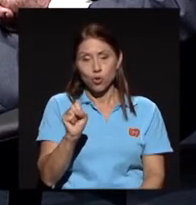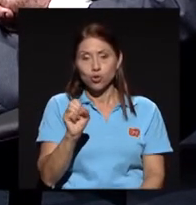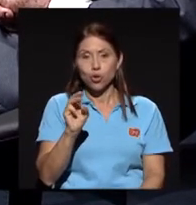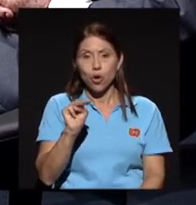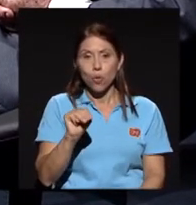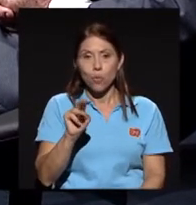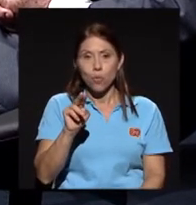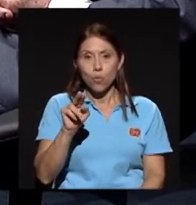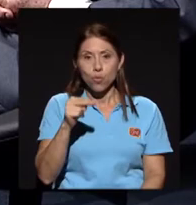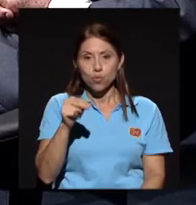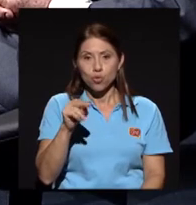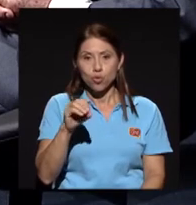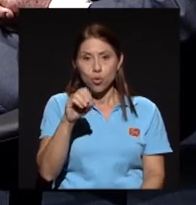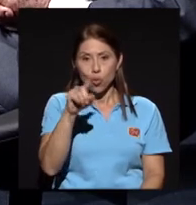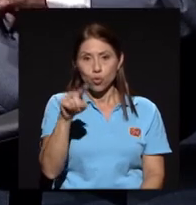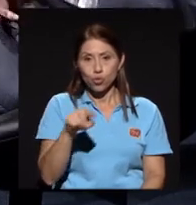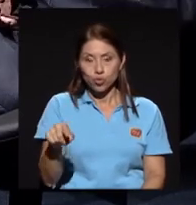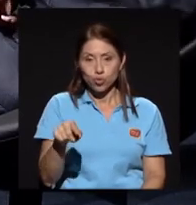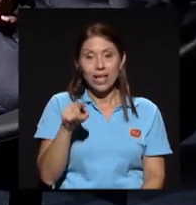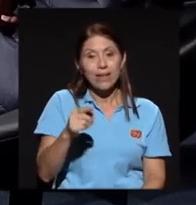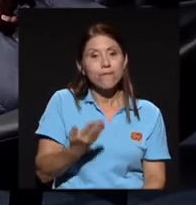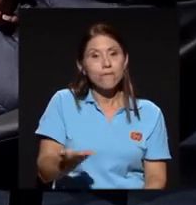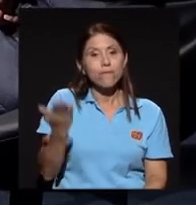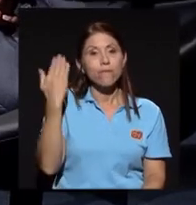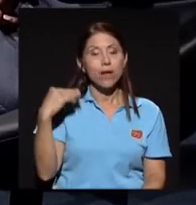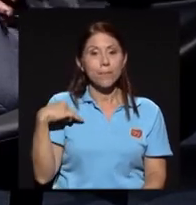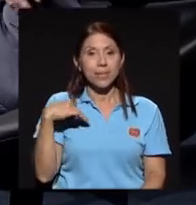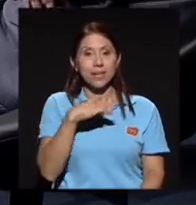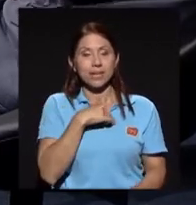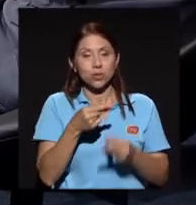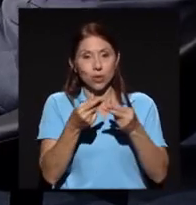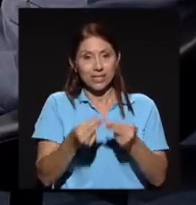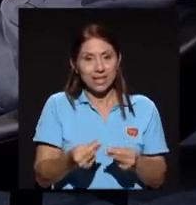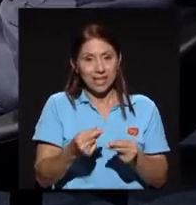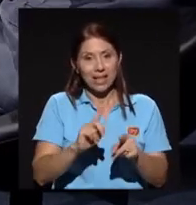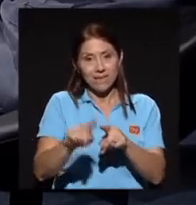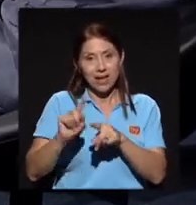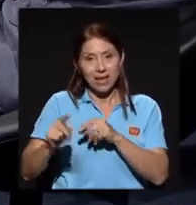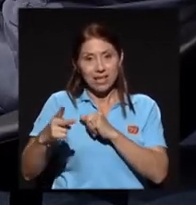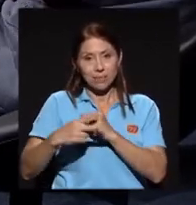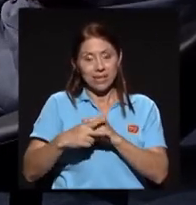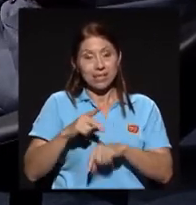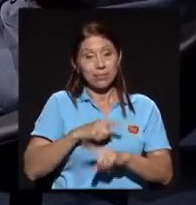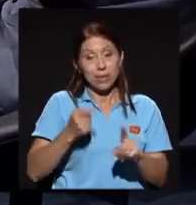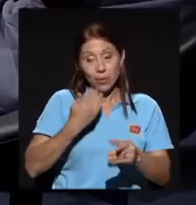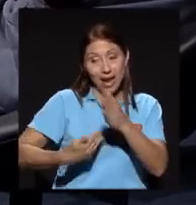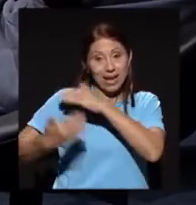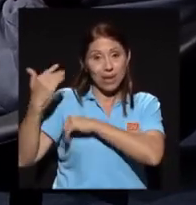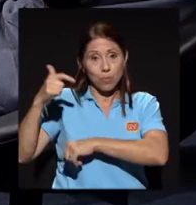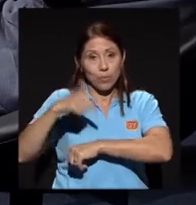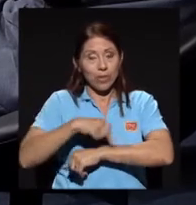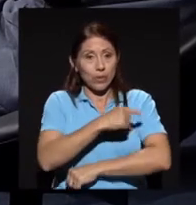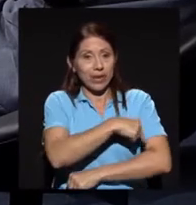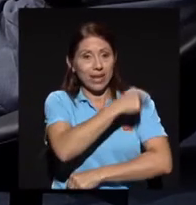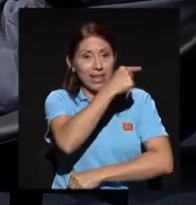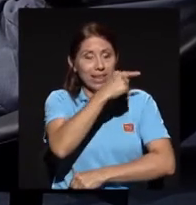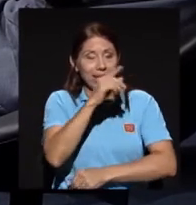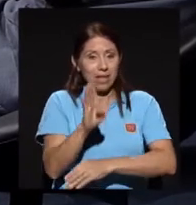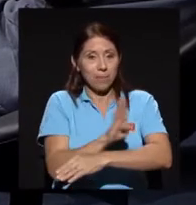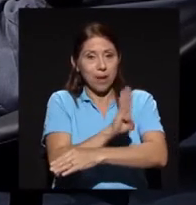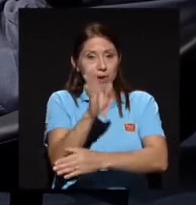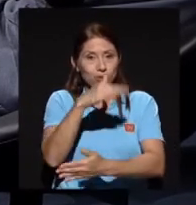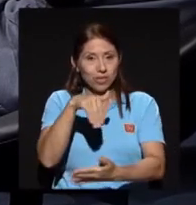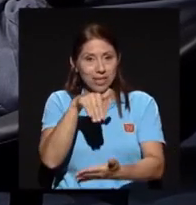Ministro de Hacienda varias veces, pero en ese momento como gerente del Banco Central, quien